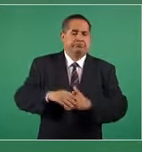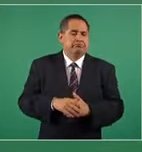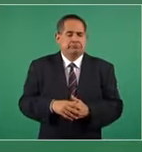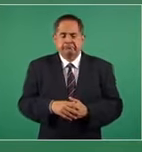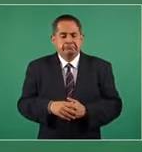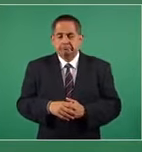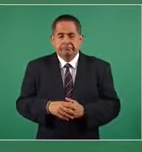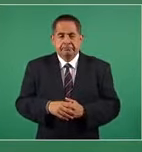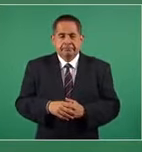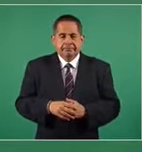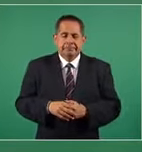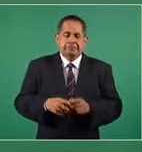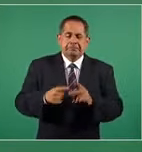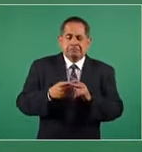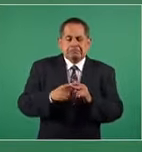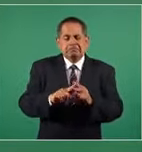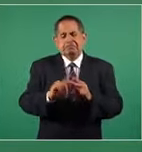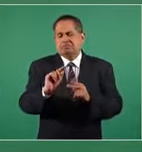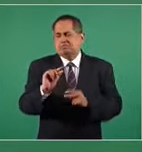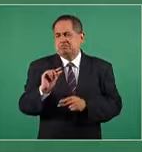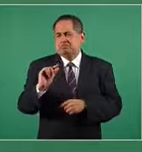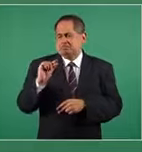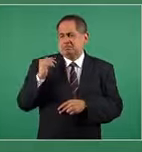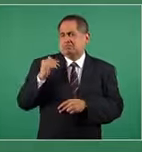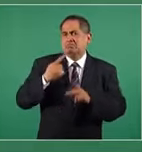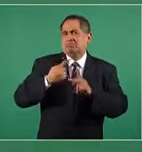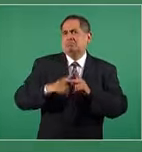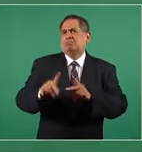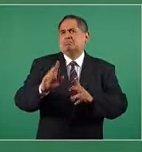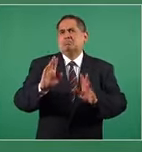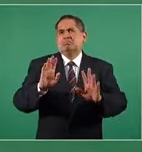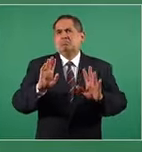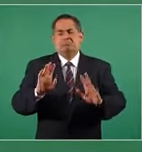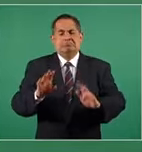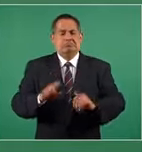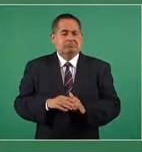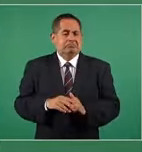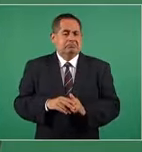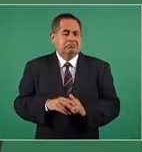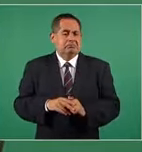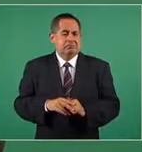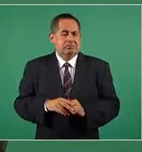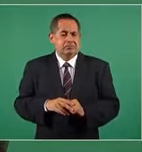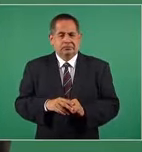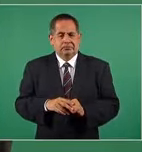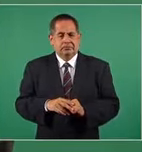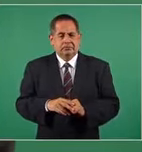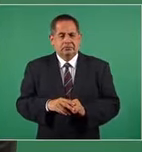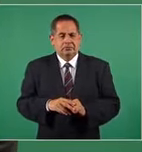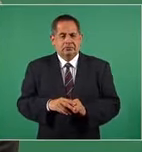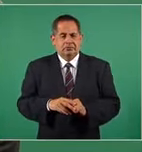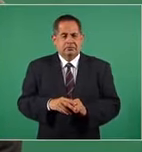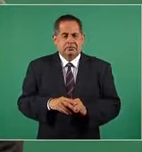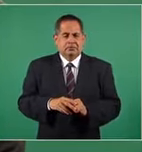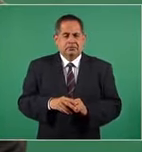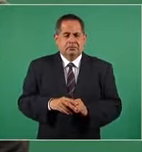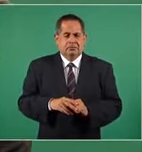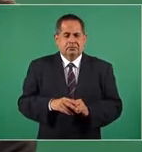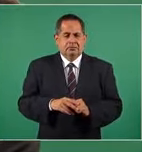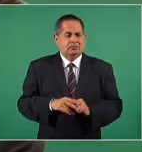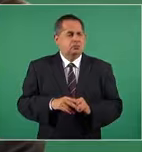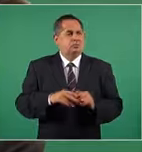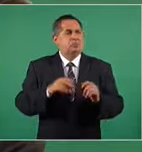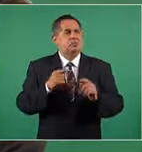recientemente junto